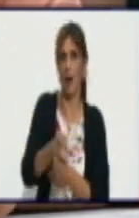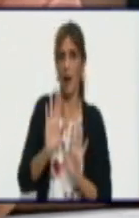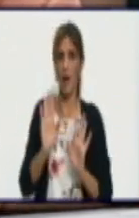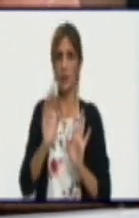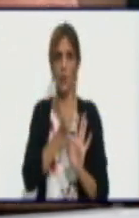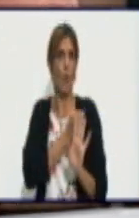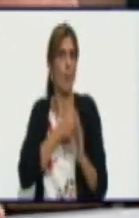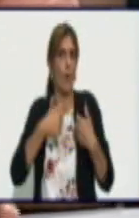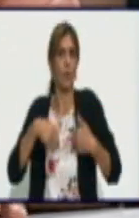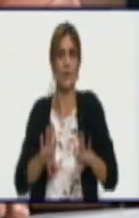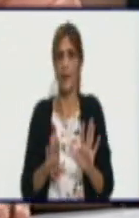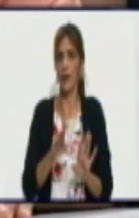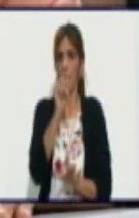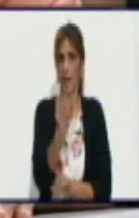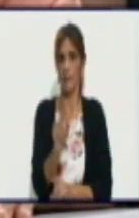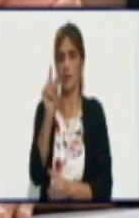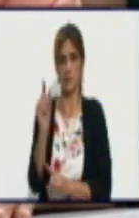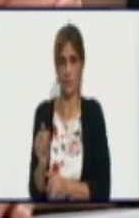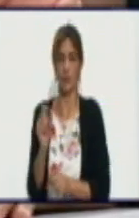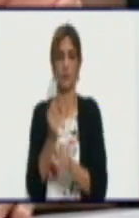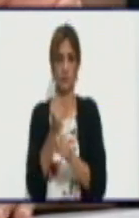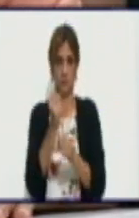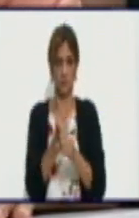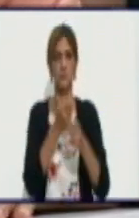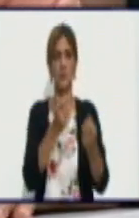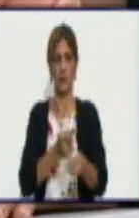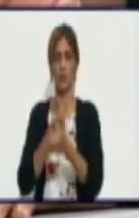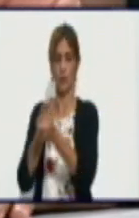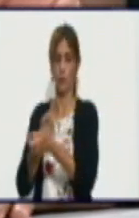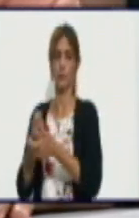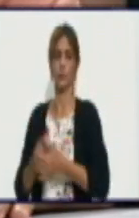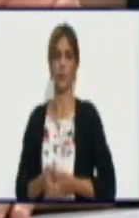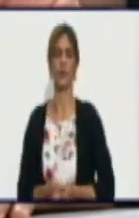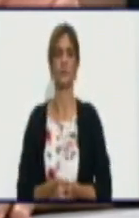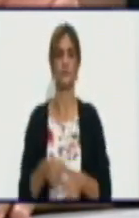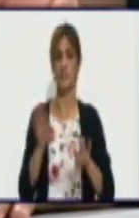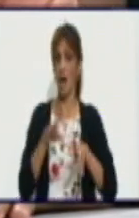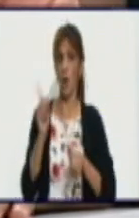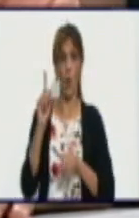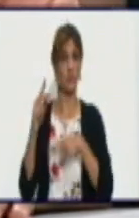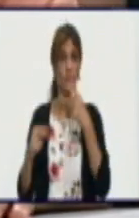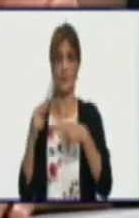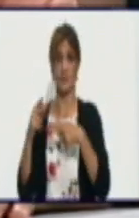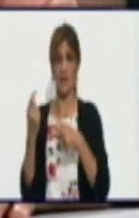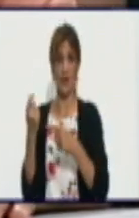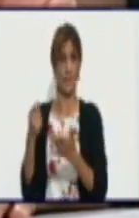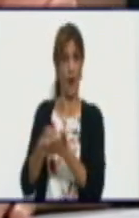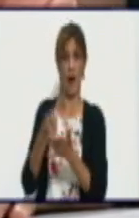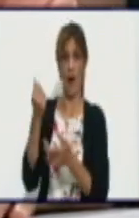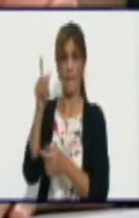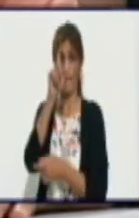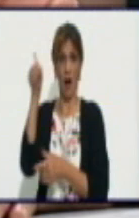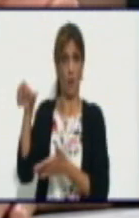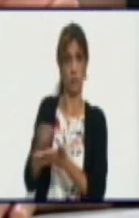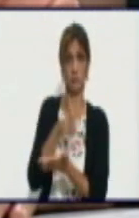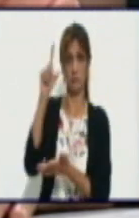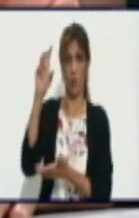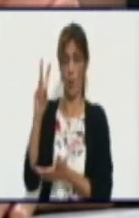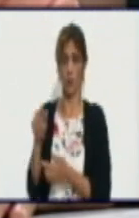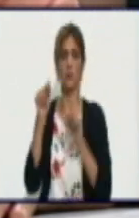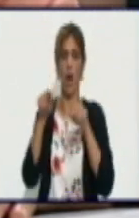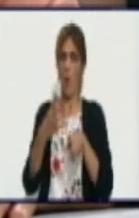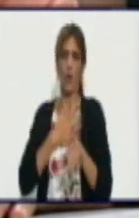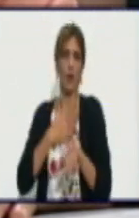diseña uno específico. Las juntas directivas de las cooperativas podrán